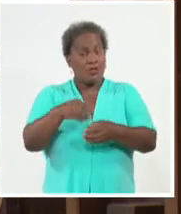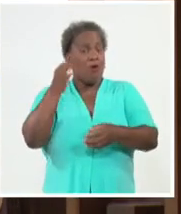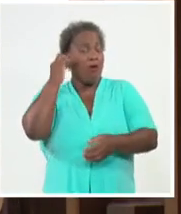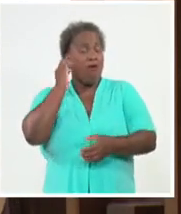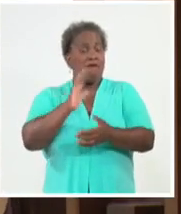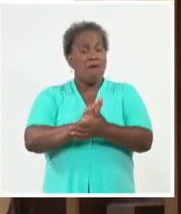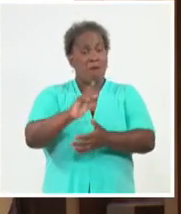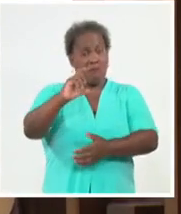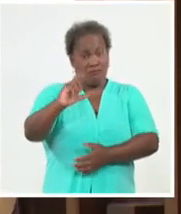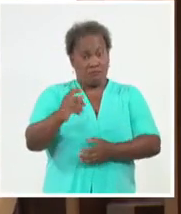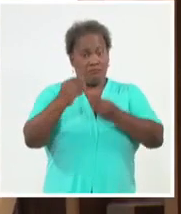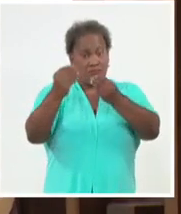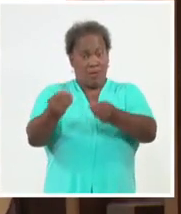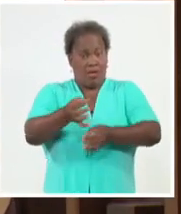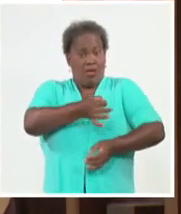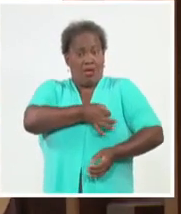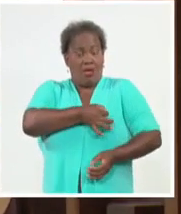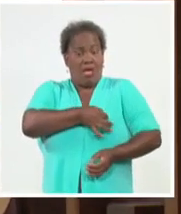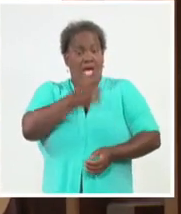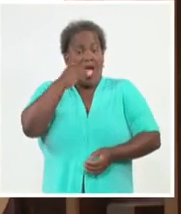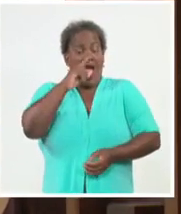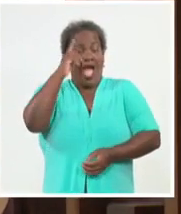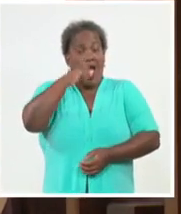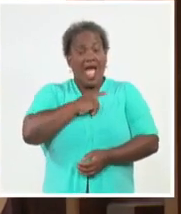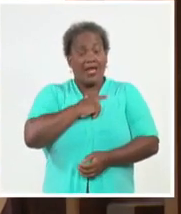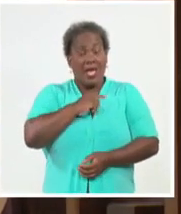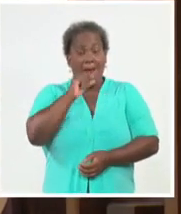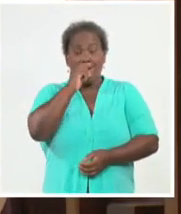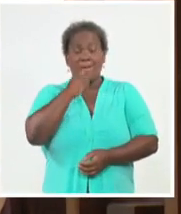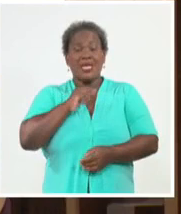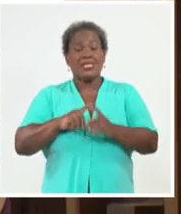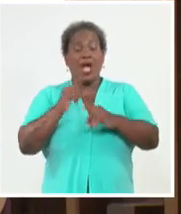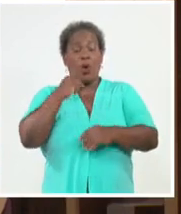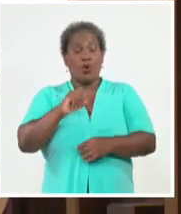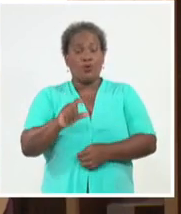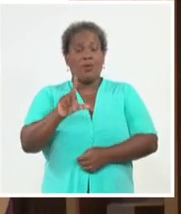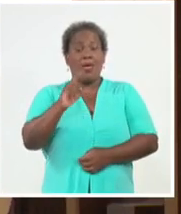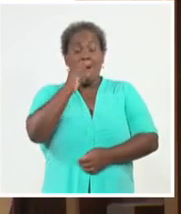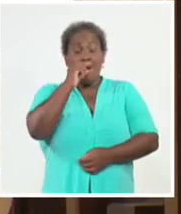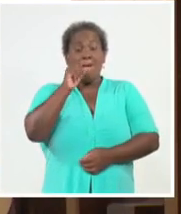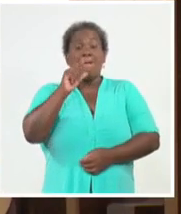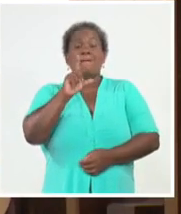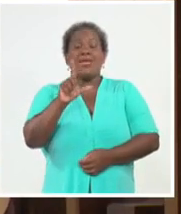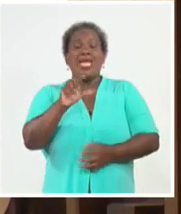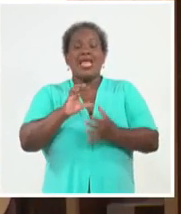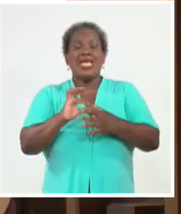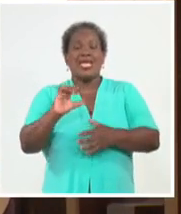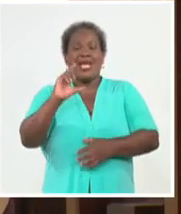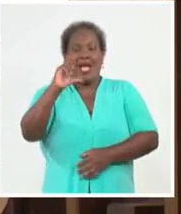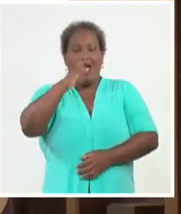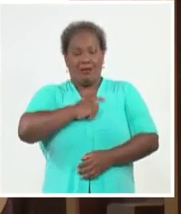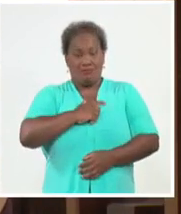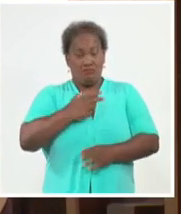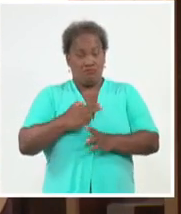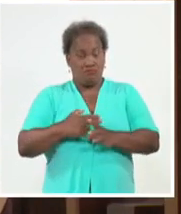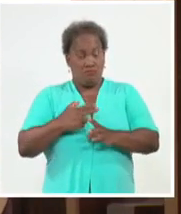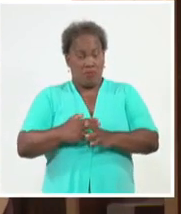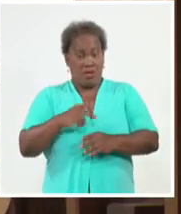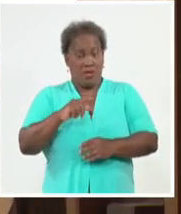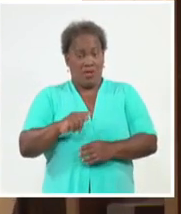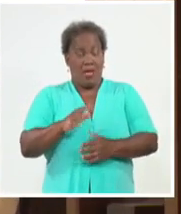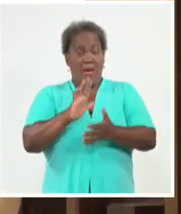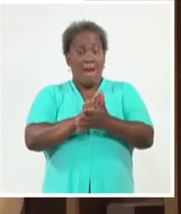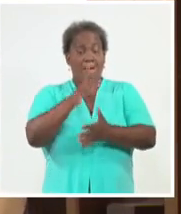reciben la orden Ana Betancourt, Bélgica Leopoldina Rosales Pérez y María